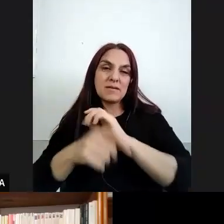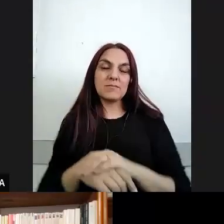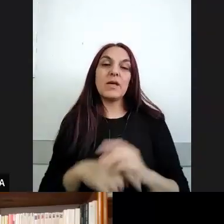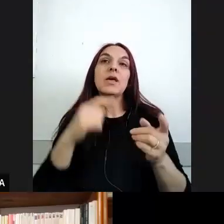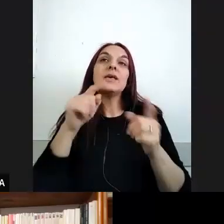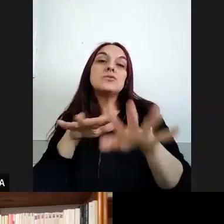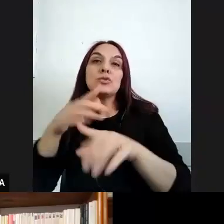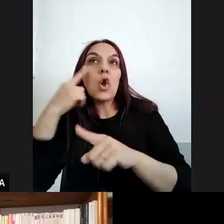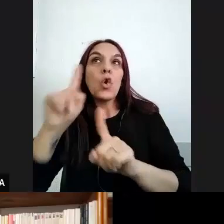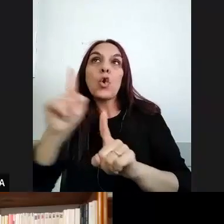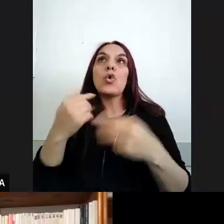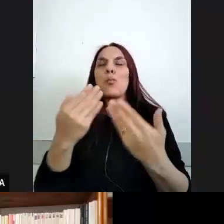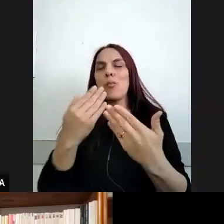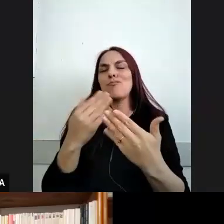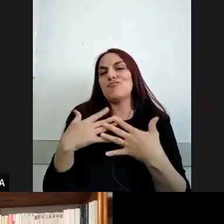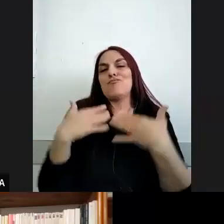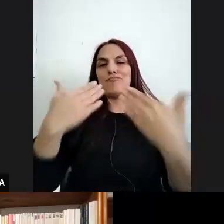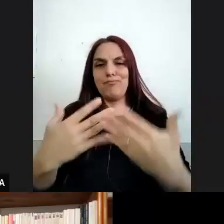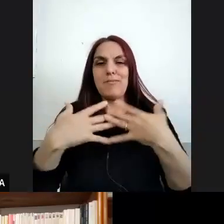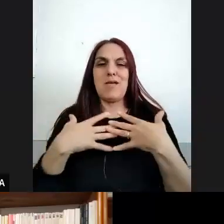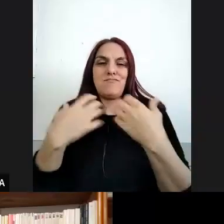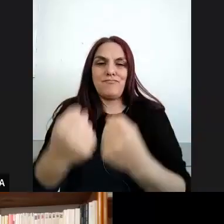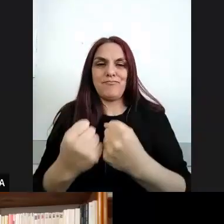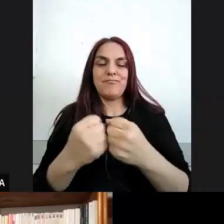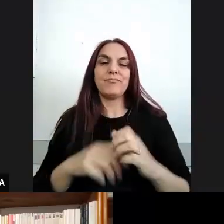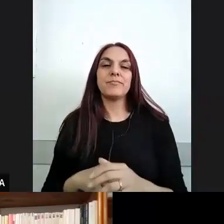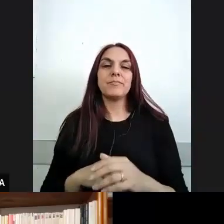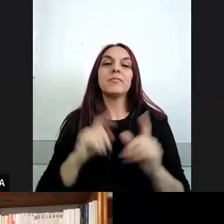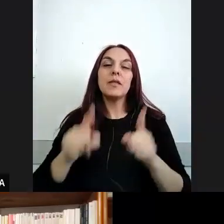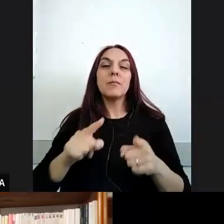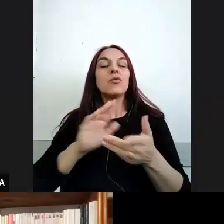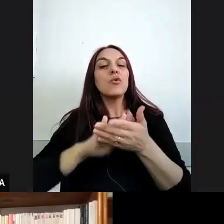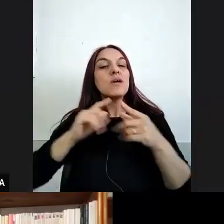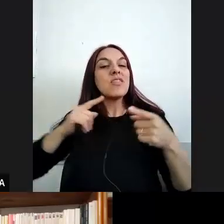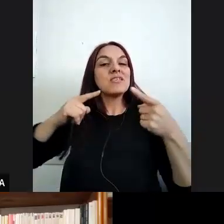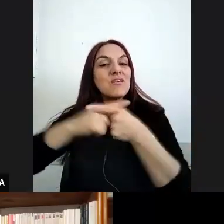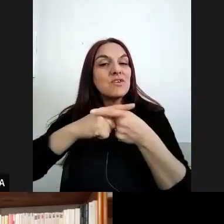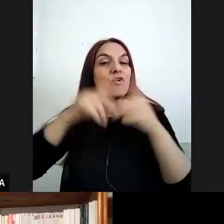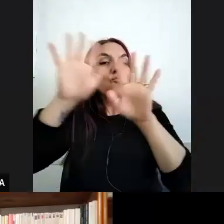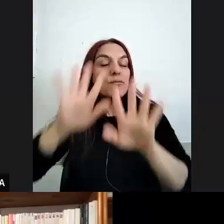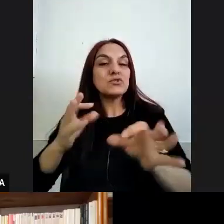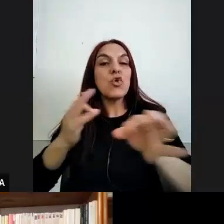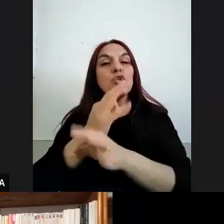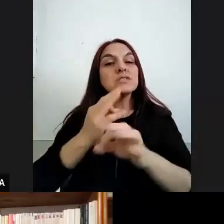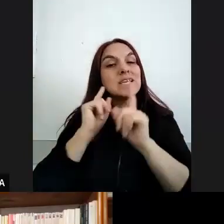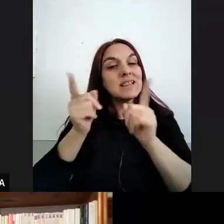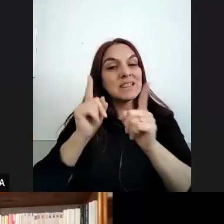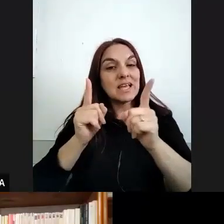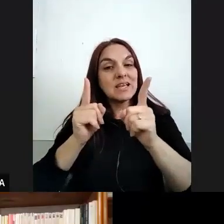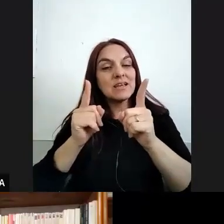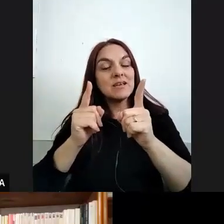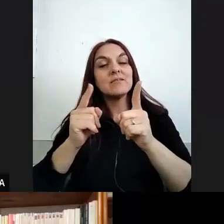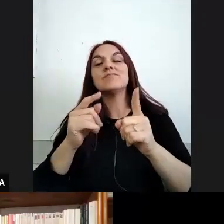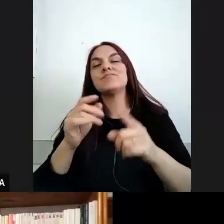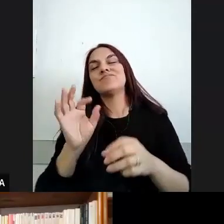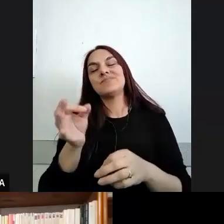me parece que digamos atendiendo un poco a los desafíos para la formación docente tenemos un largo proceso de